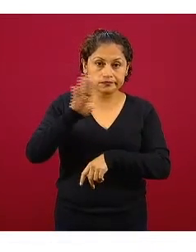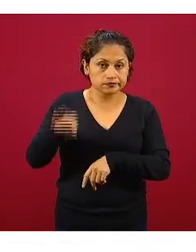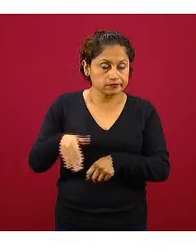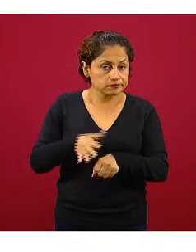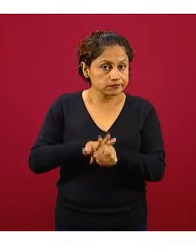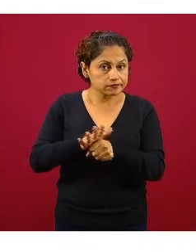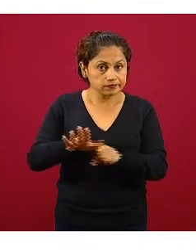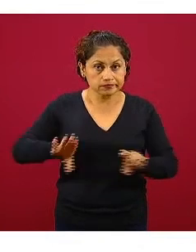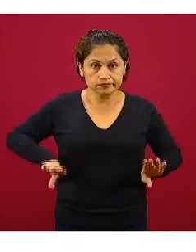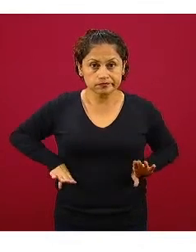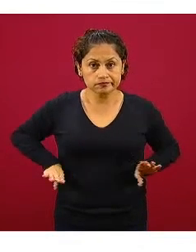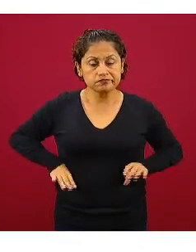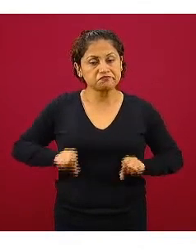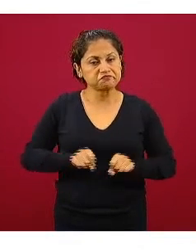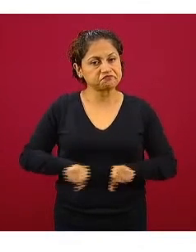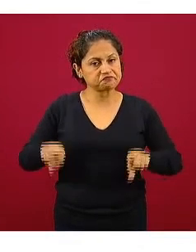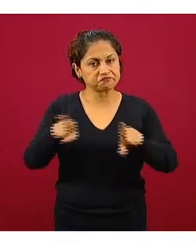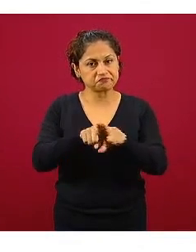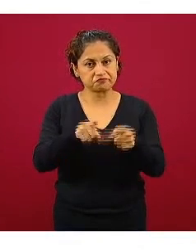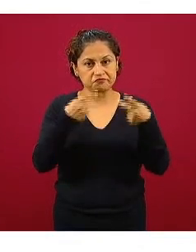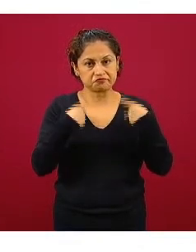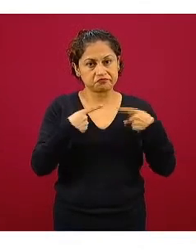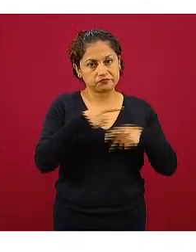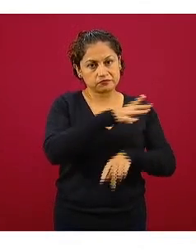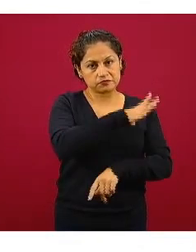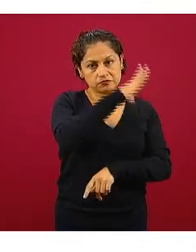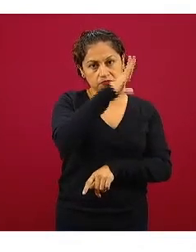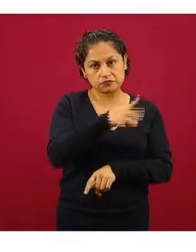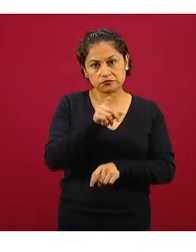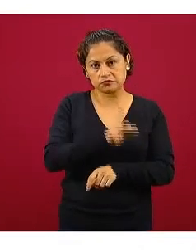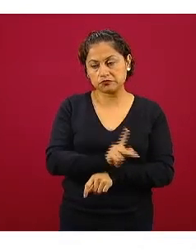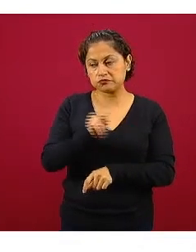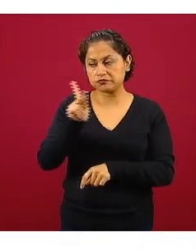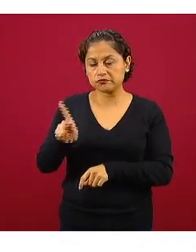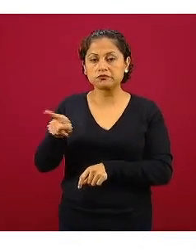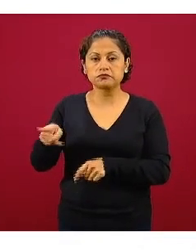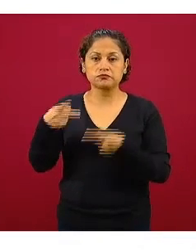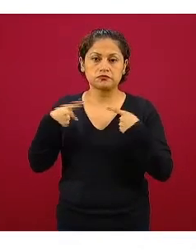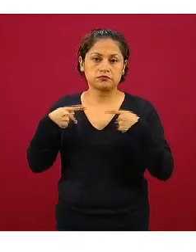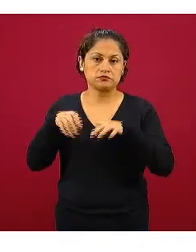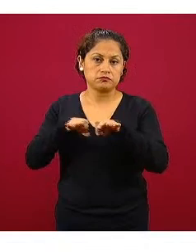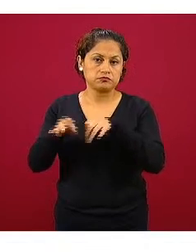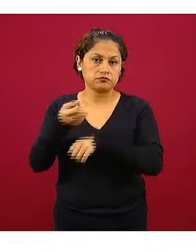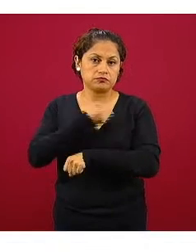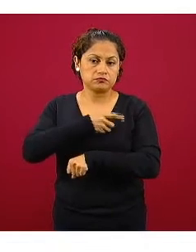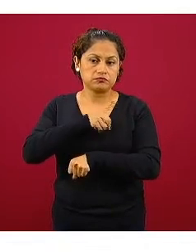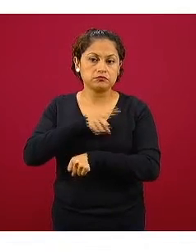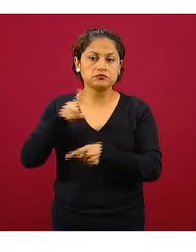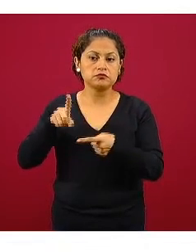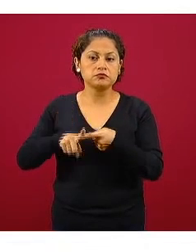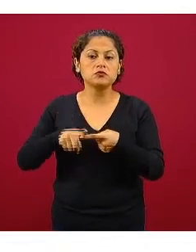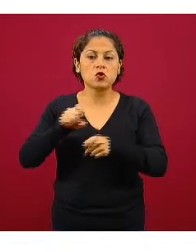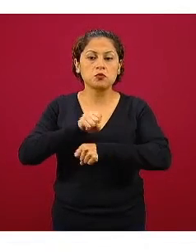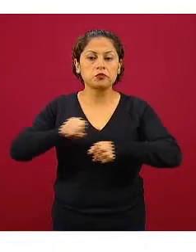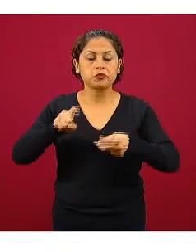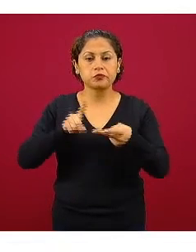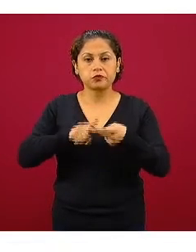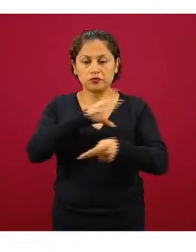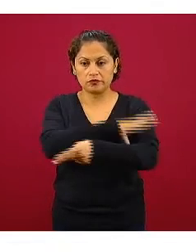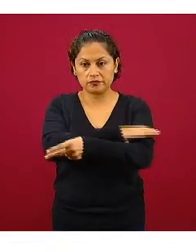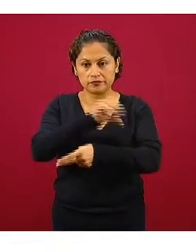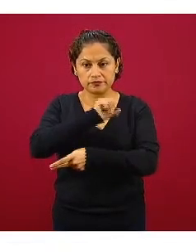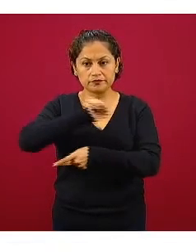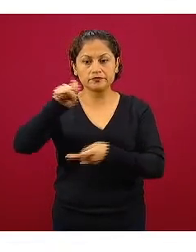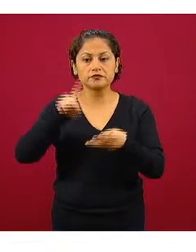ver las mismas obesidad hipertensión diabetes asma que también aparece aquí tabaquismo